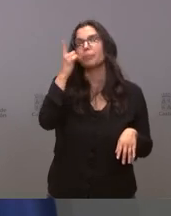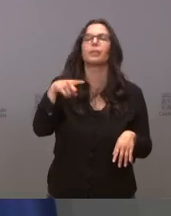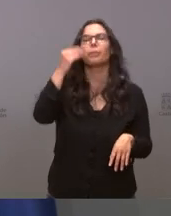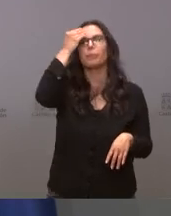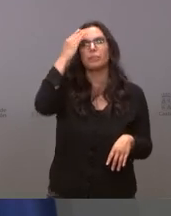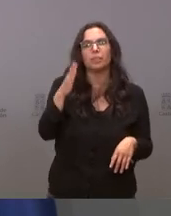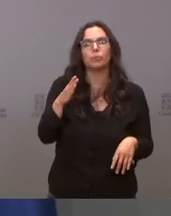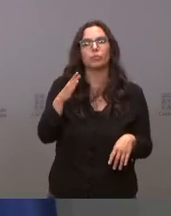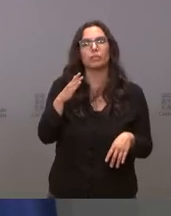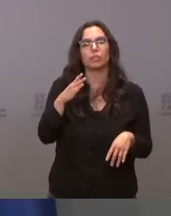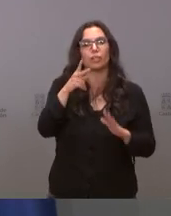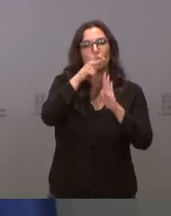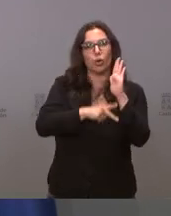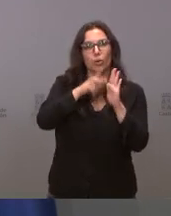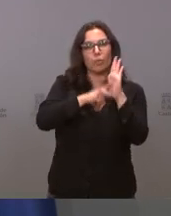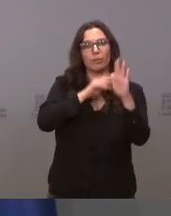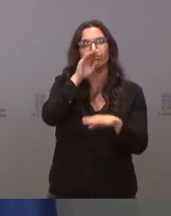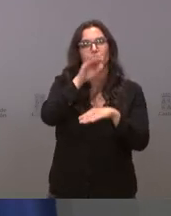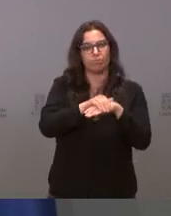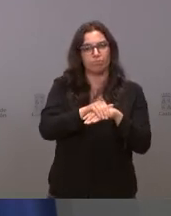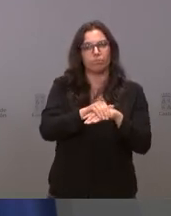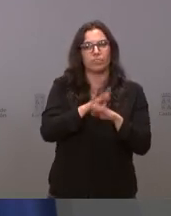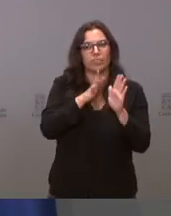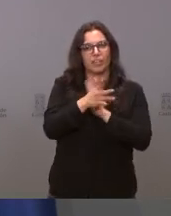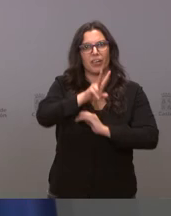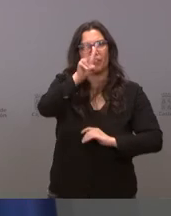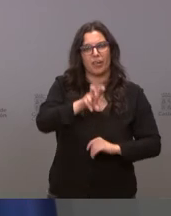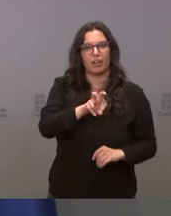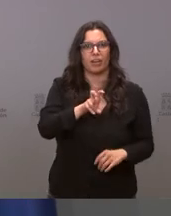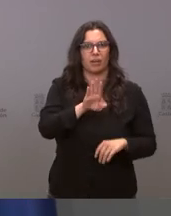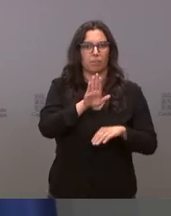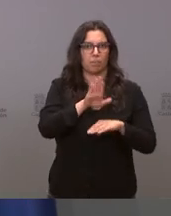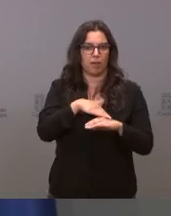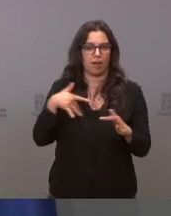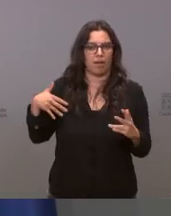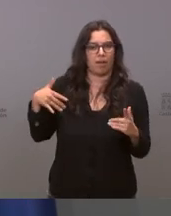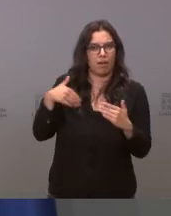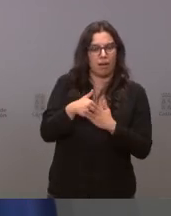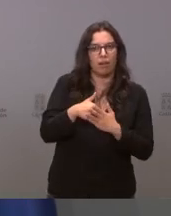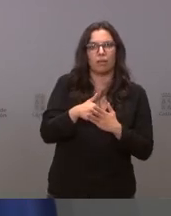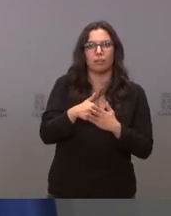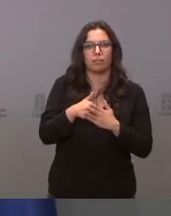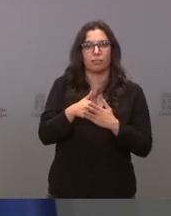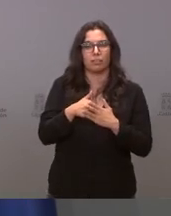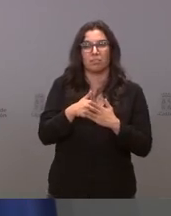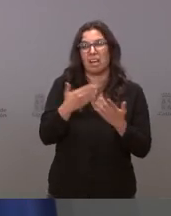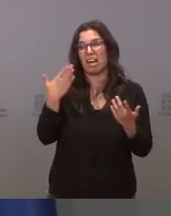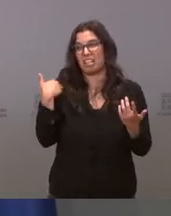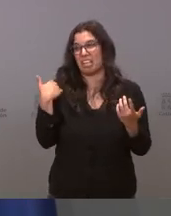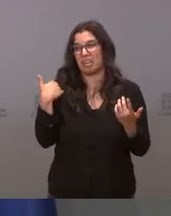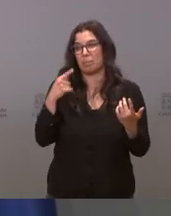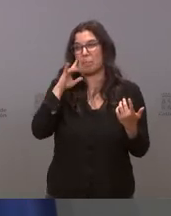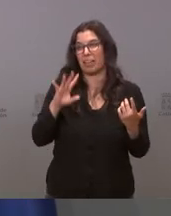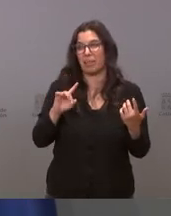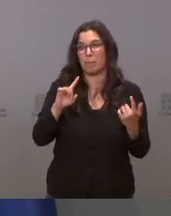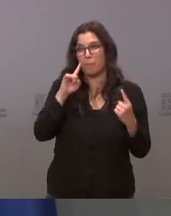el cumplimiento de las normas nos ha ayudado a mantenernos durante todo este periodo salvo el día de ayer yo creo que es la primera vez que